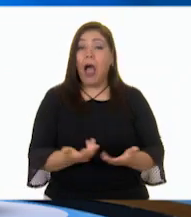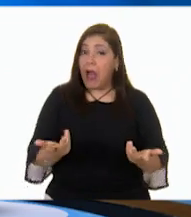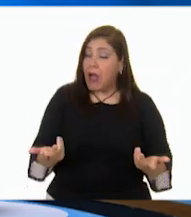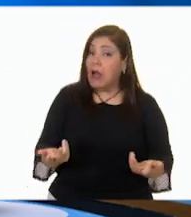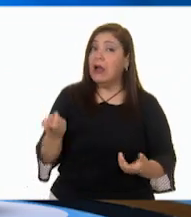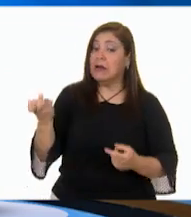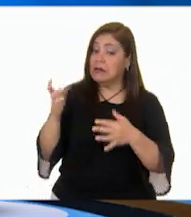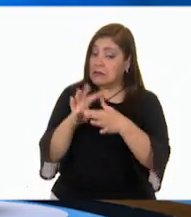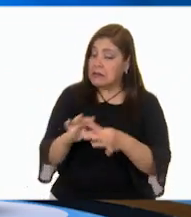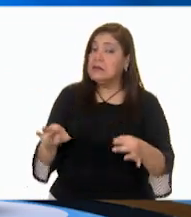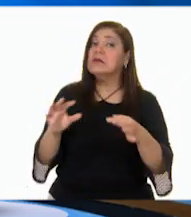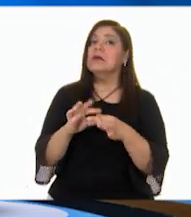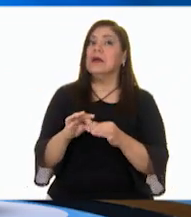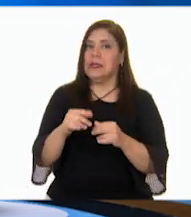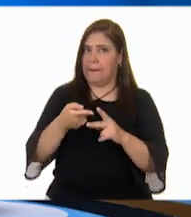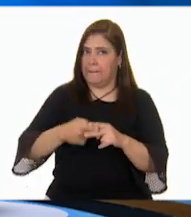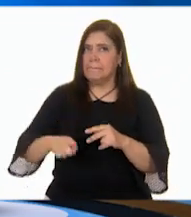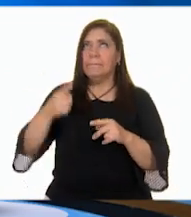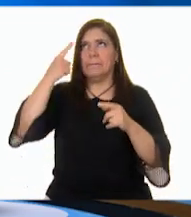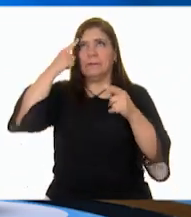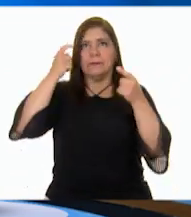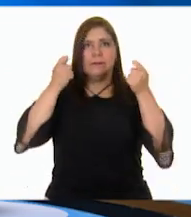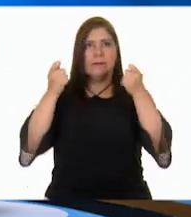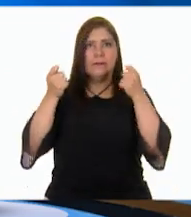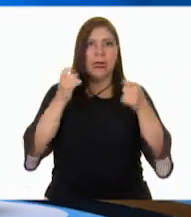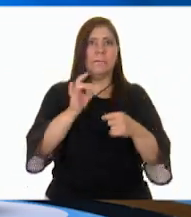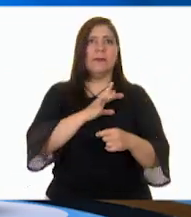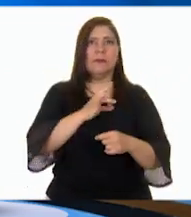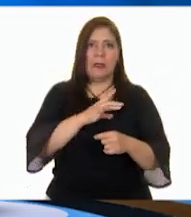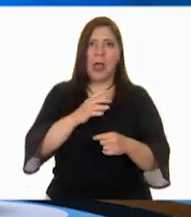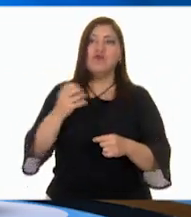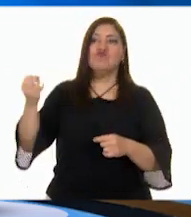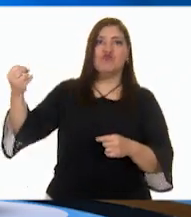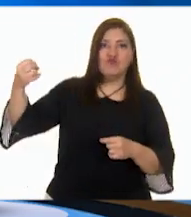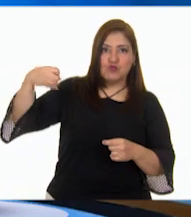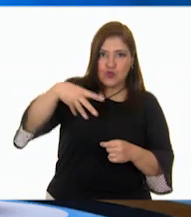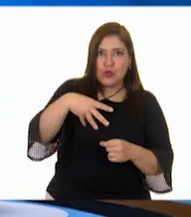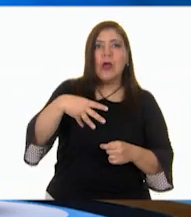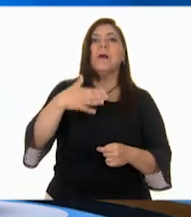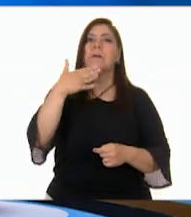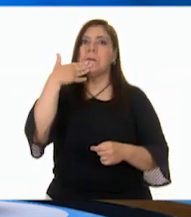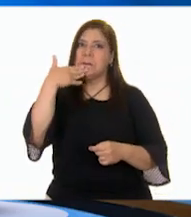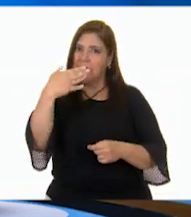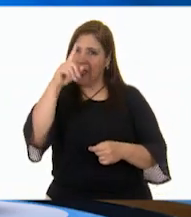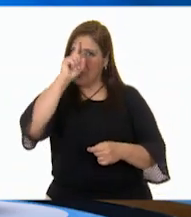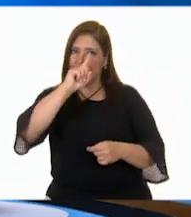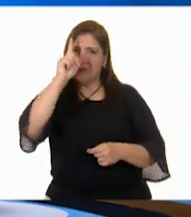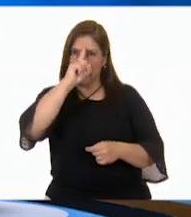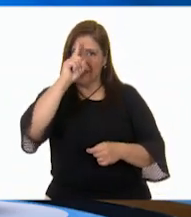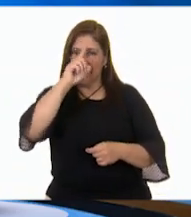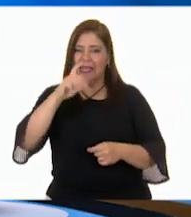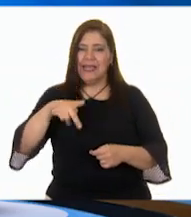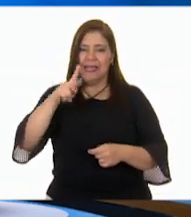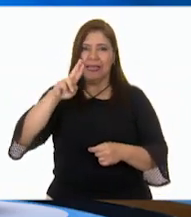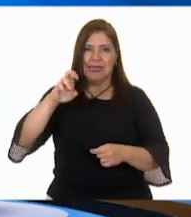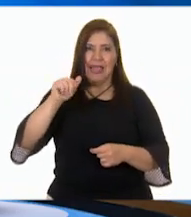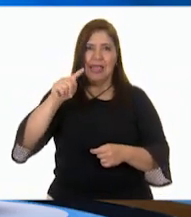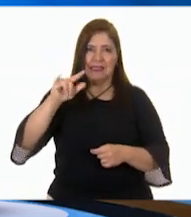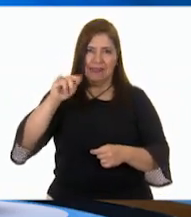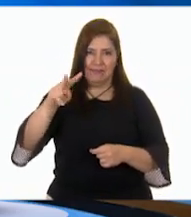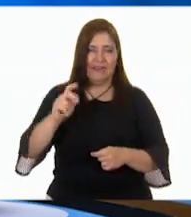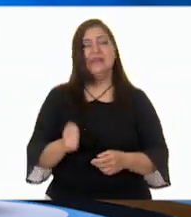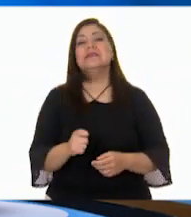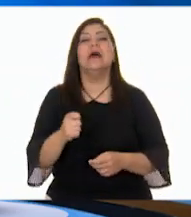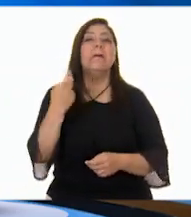de empezar a regular tus temores. ¡Qué buena aportación de Creative! Ahora vamos a escuchar una